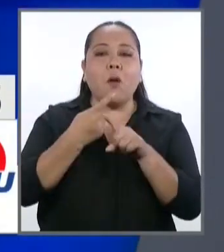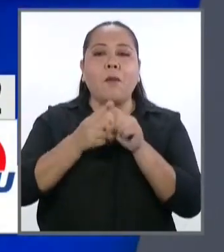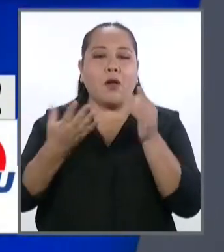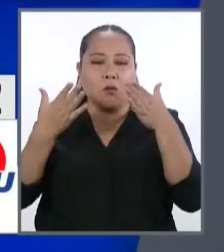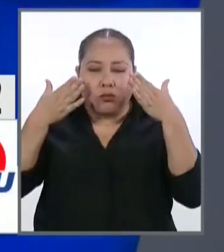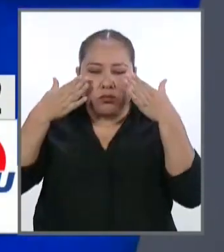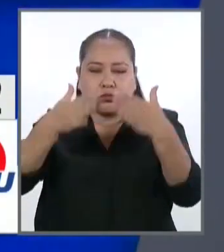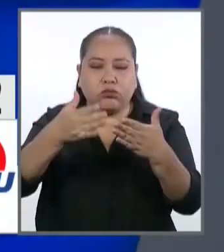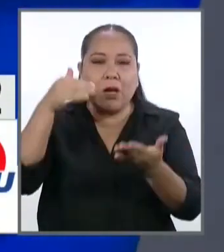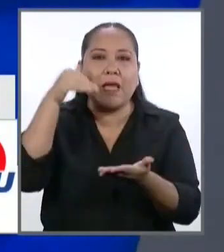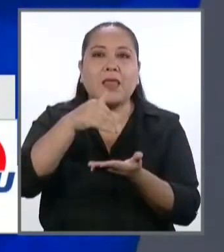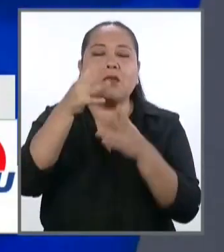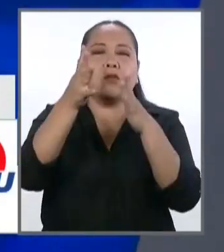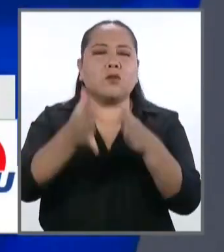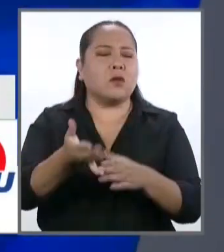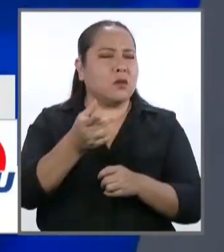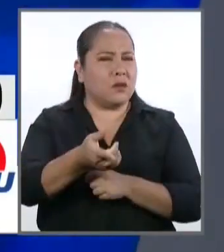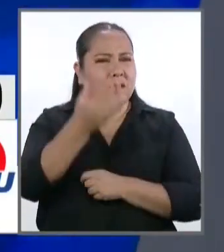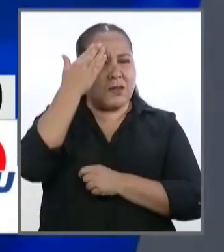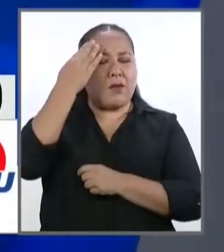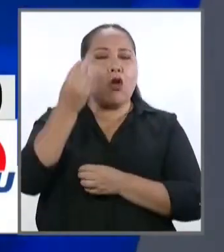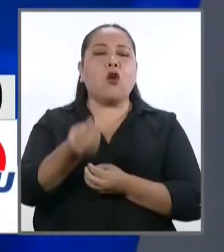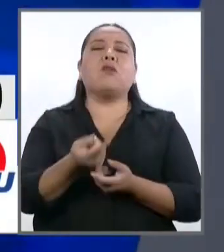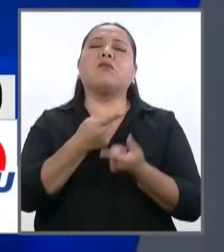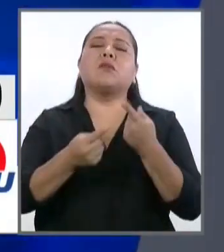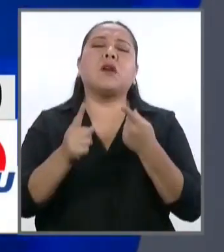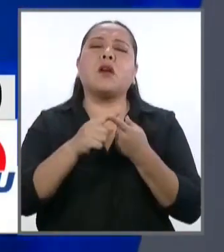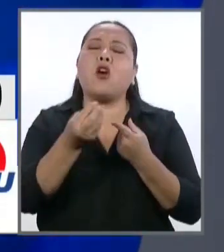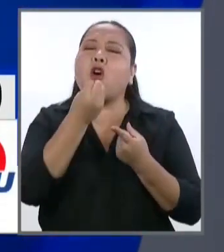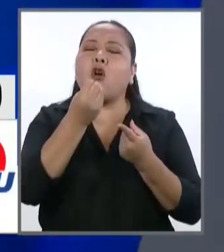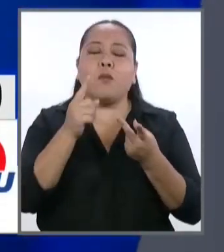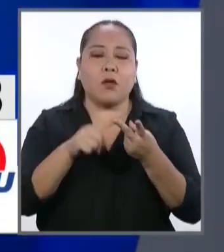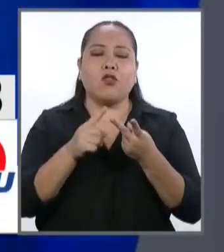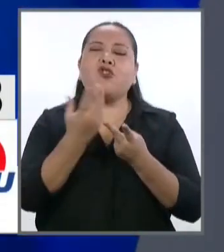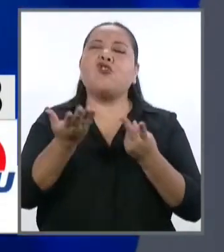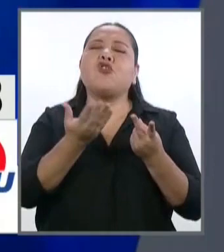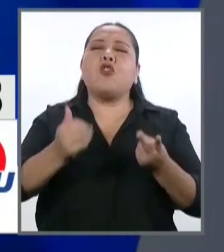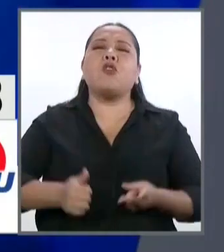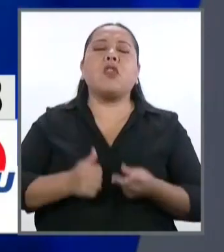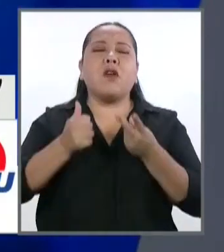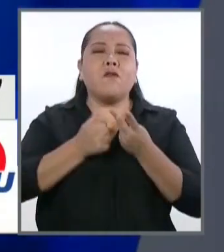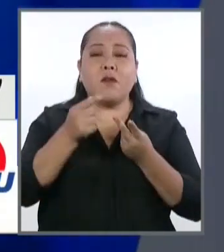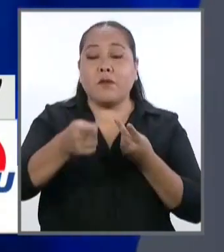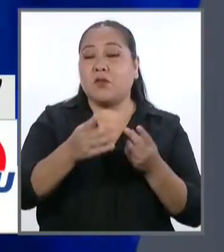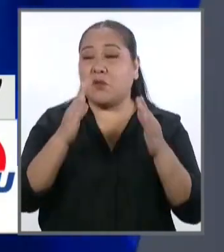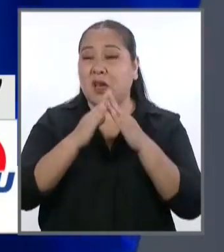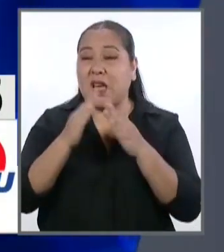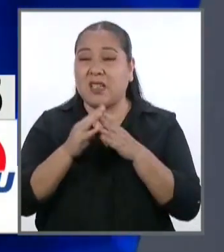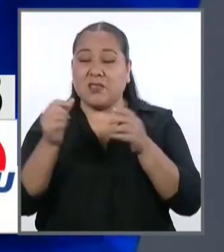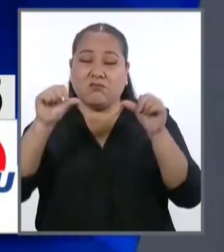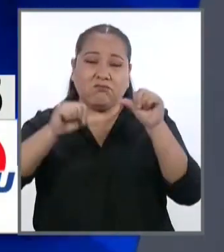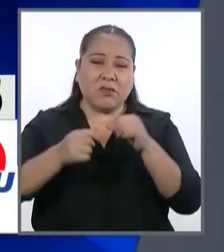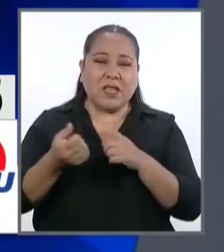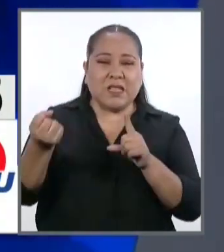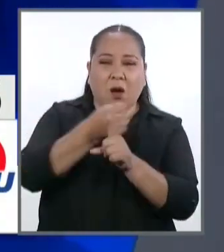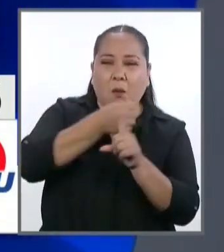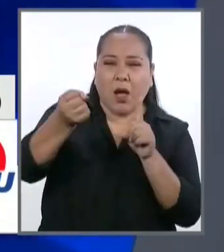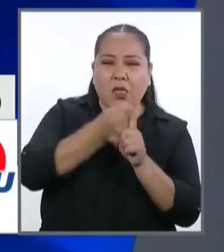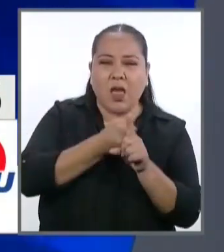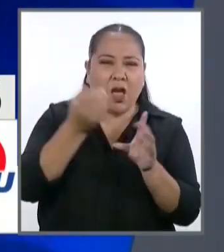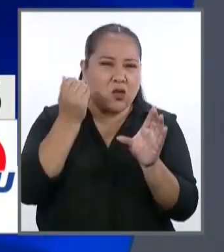estudiante. Tenemos que saber cómo se alimenta, dónde vive, si vive en un hogar difuncional, si recibe maltratos